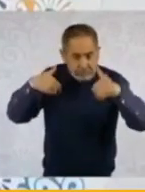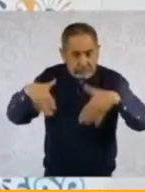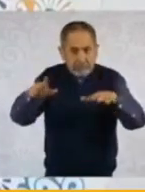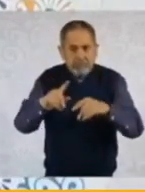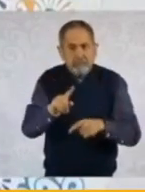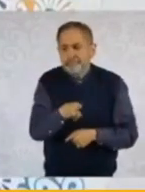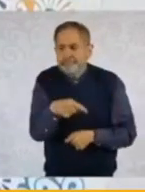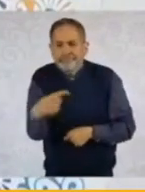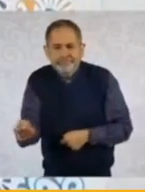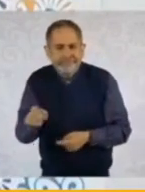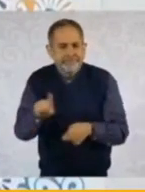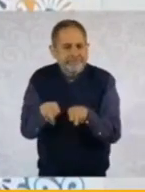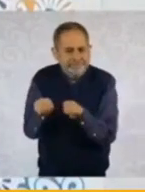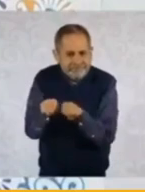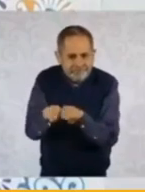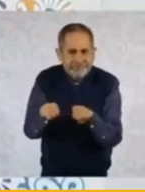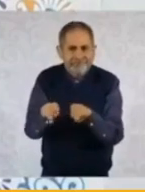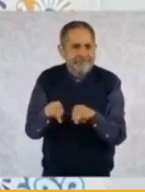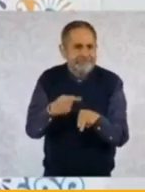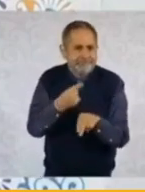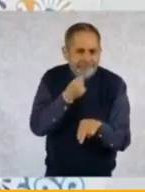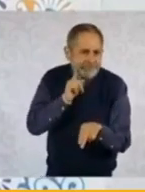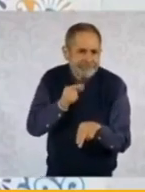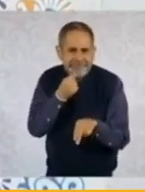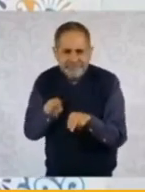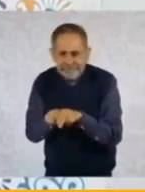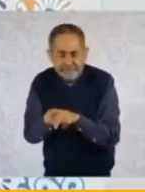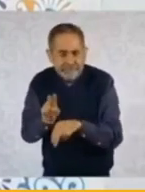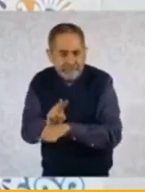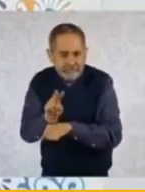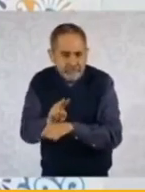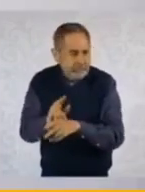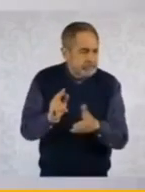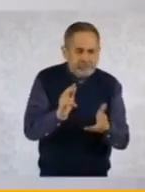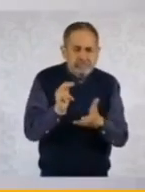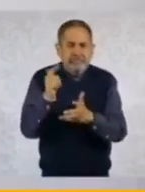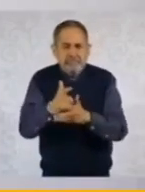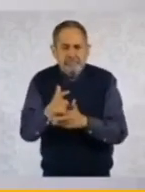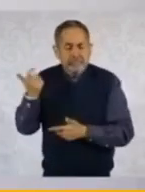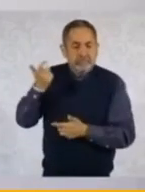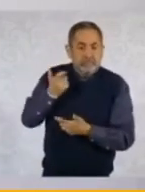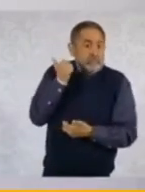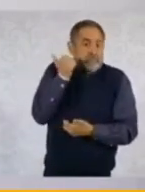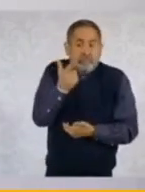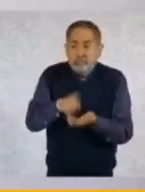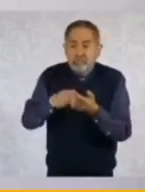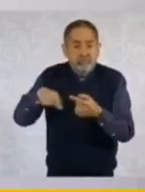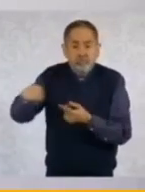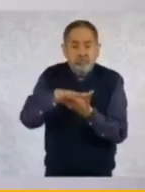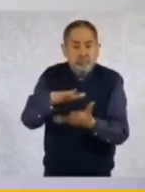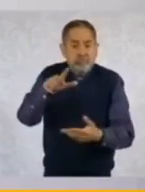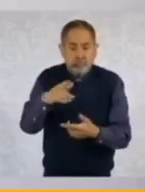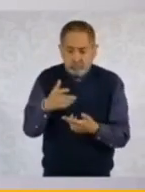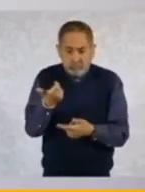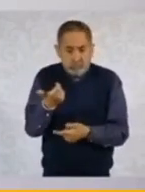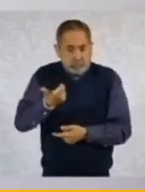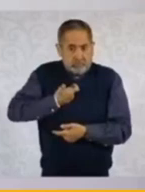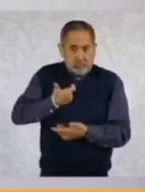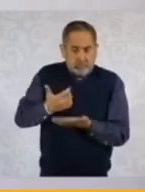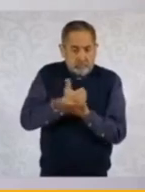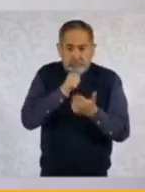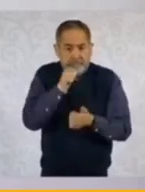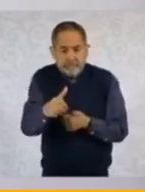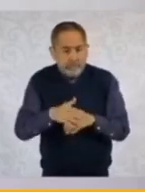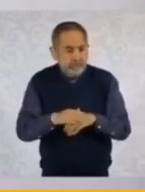cuidan a los nietos o a las nietas, pues que tengan, muchas de ellas no tienen ni siquiera un ingreso propio, no